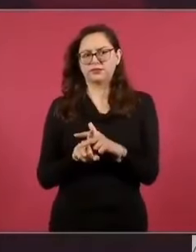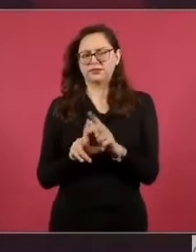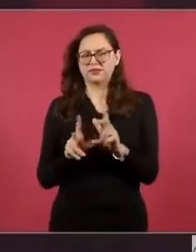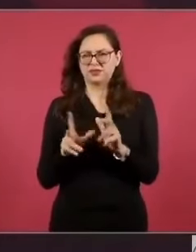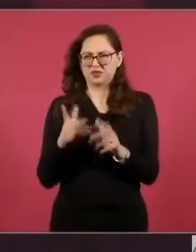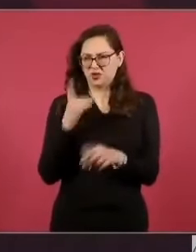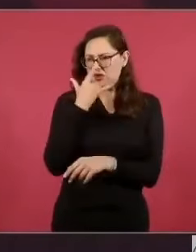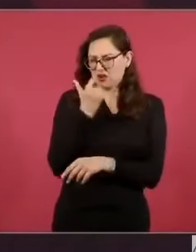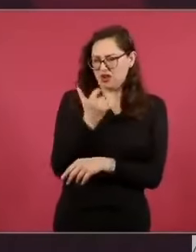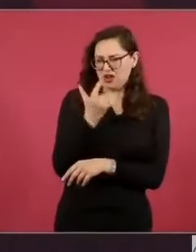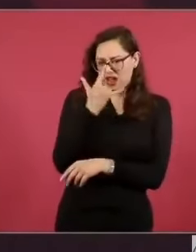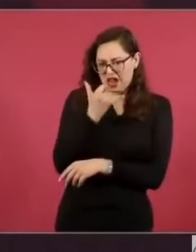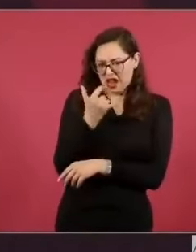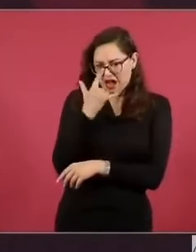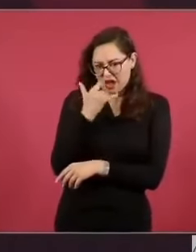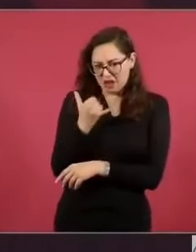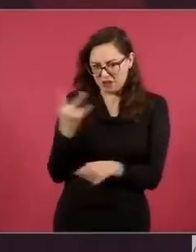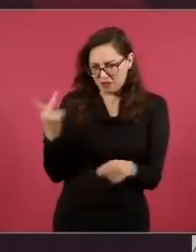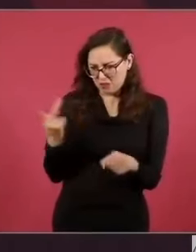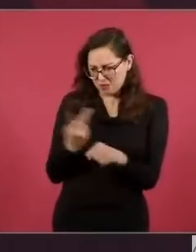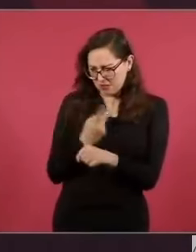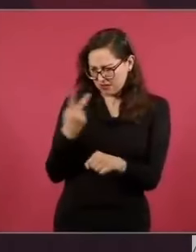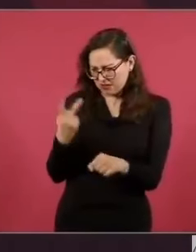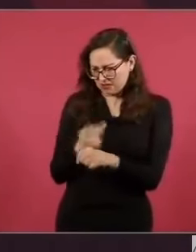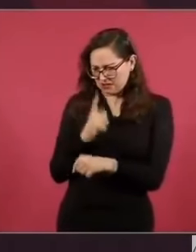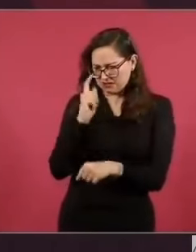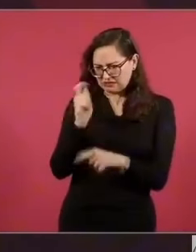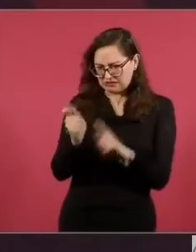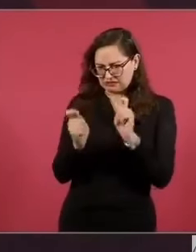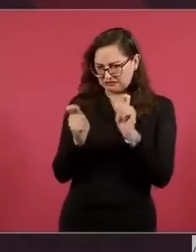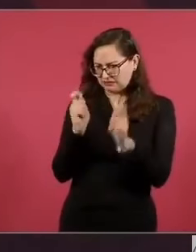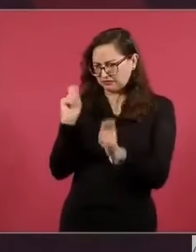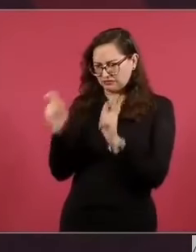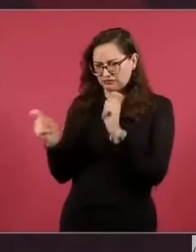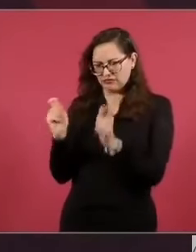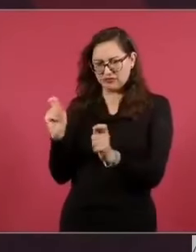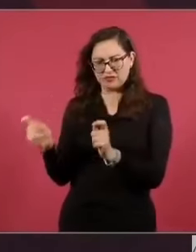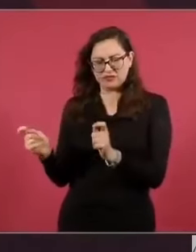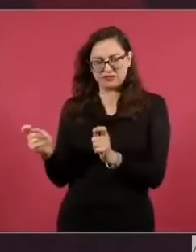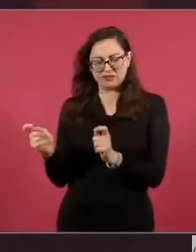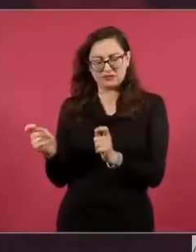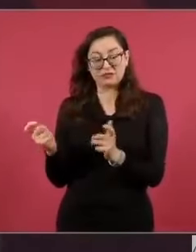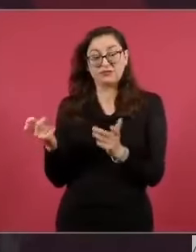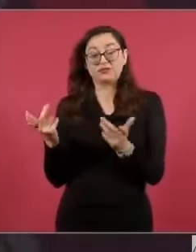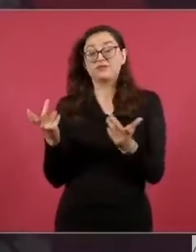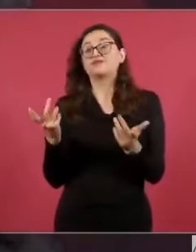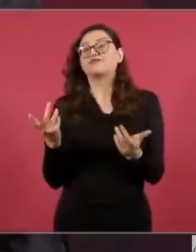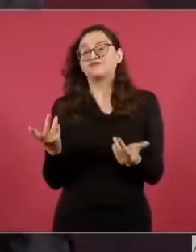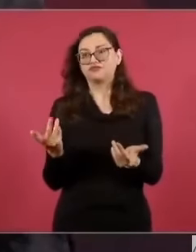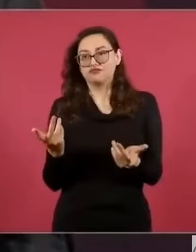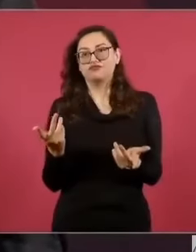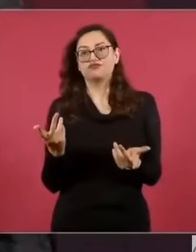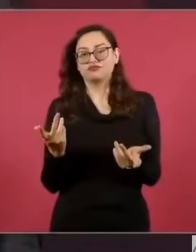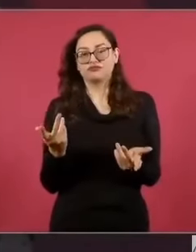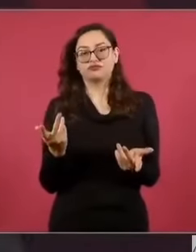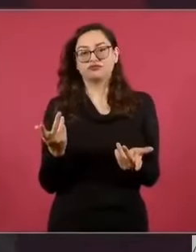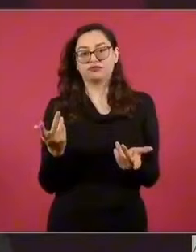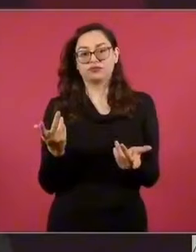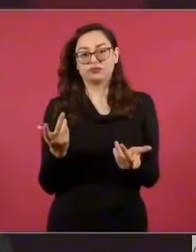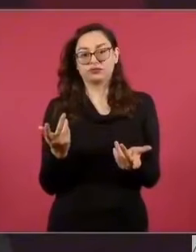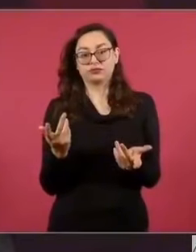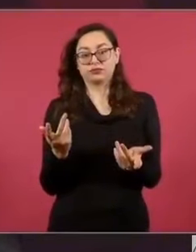de inestabilidad atribuida fundamentalmente a un dato que